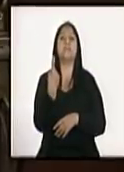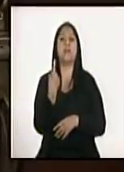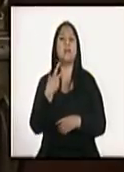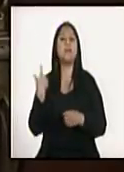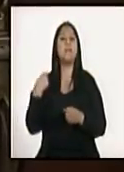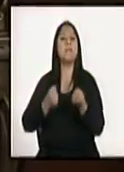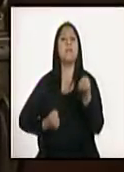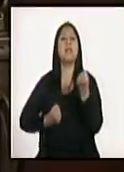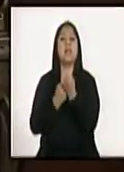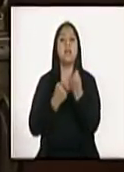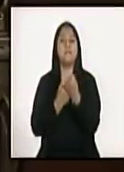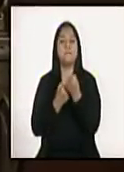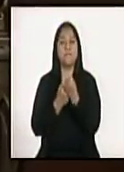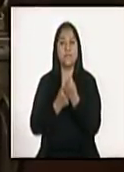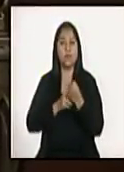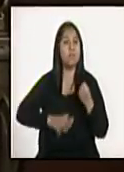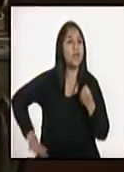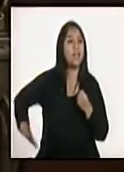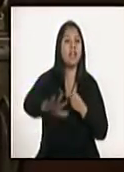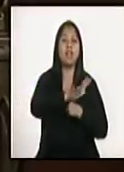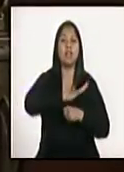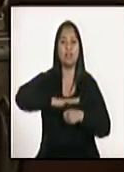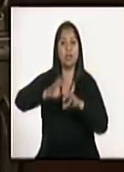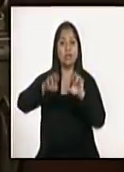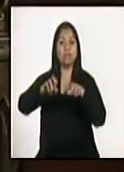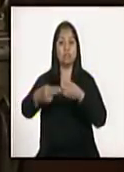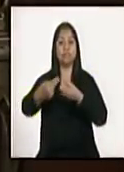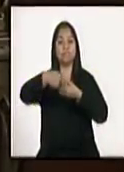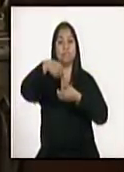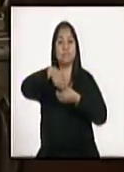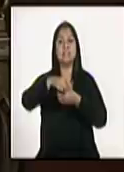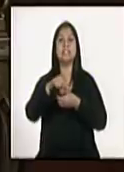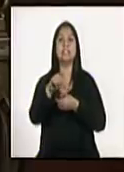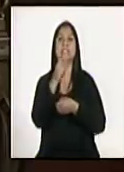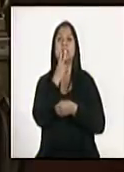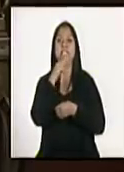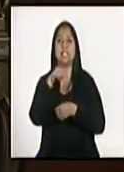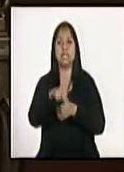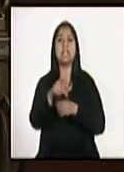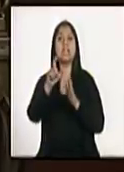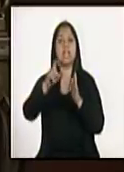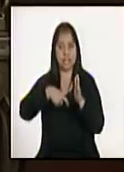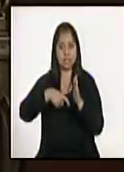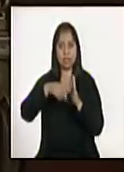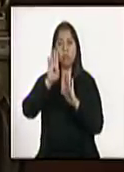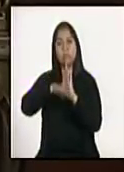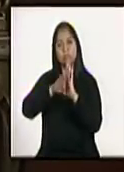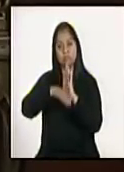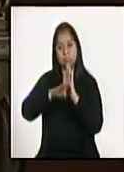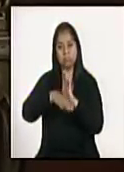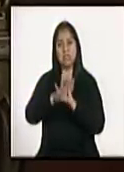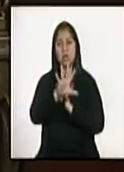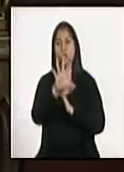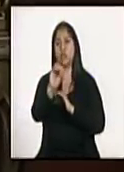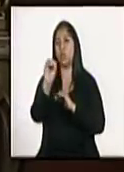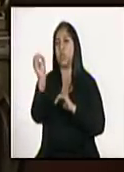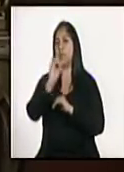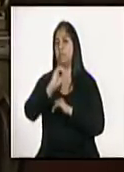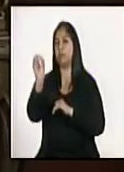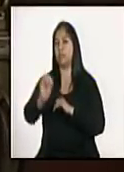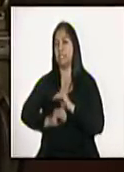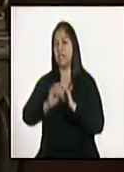todos nuestros cuentavientes en el caso específico de la tarjeta de crédito con una reducción de la tasa de interés de un 50%.